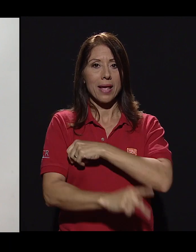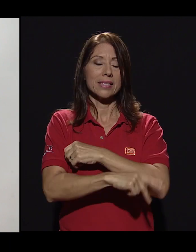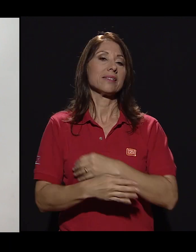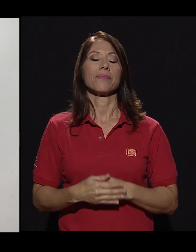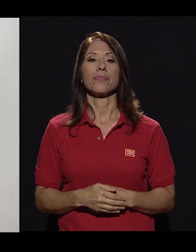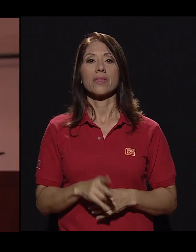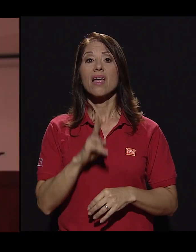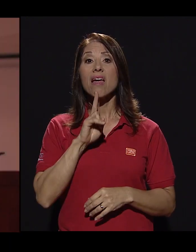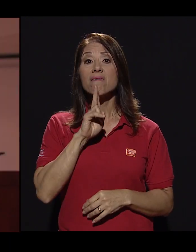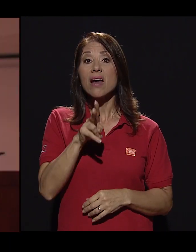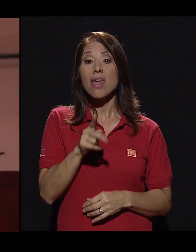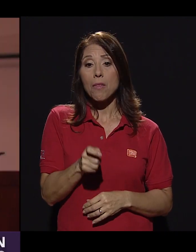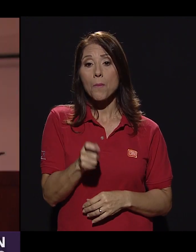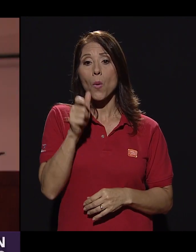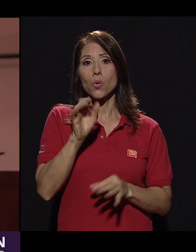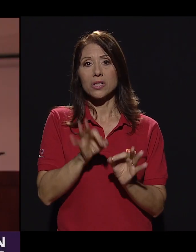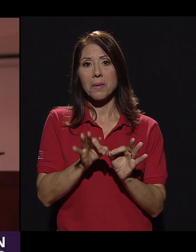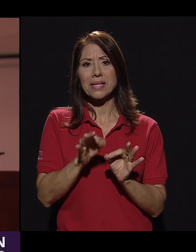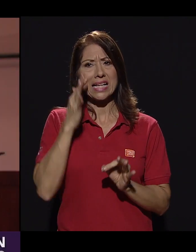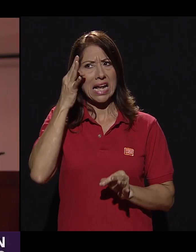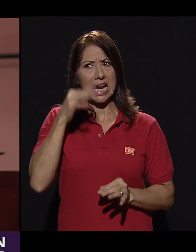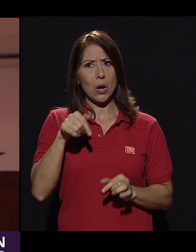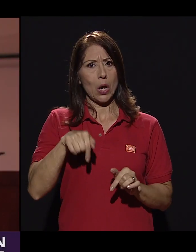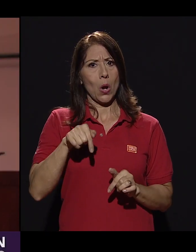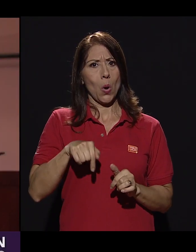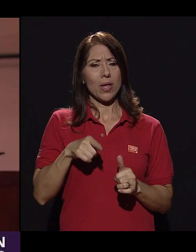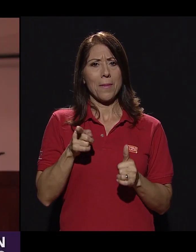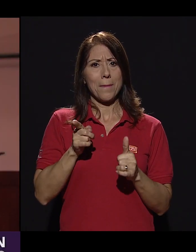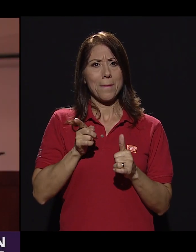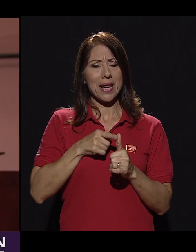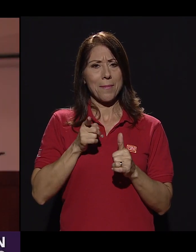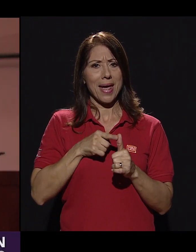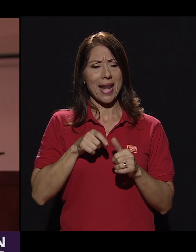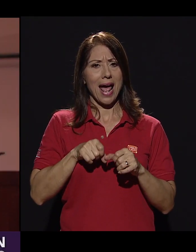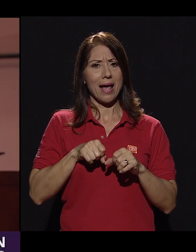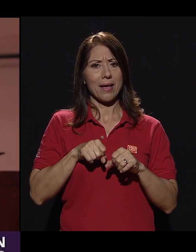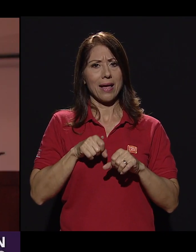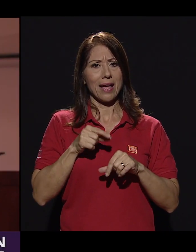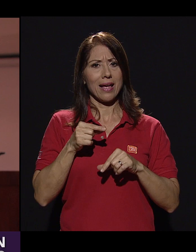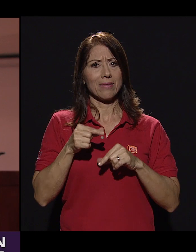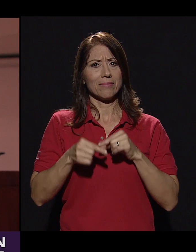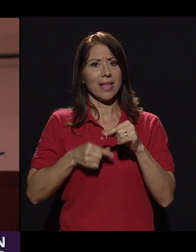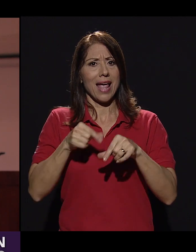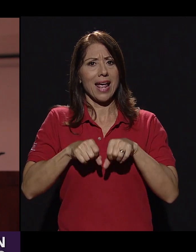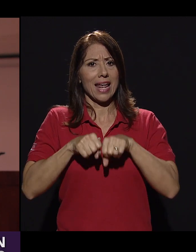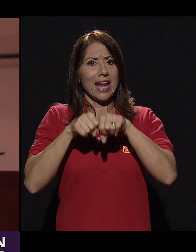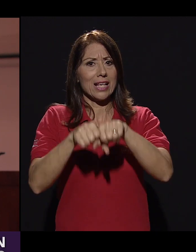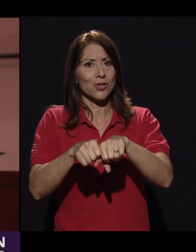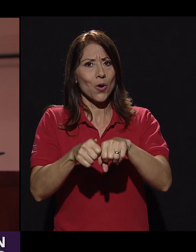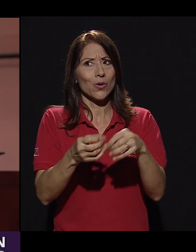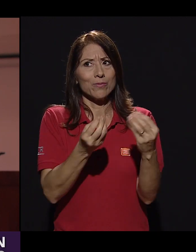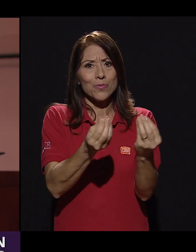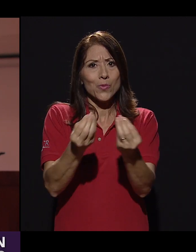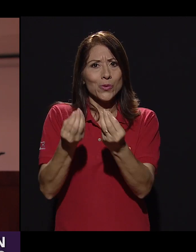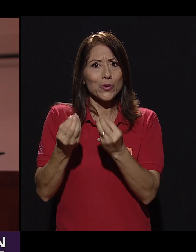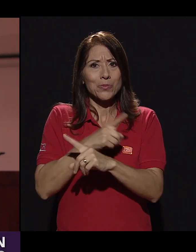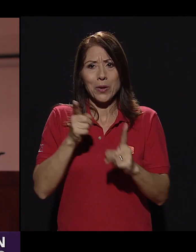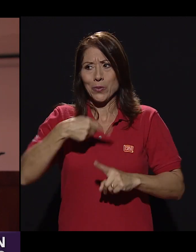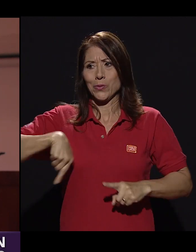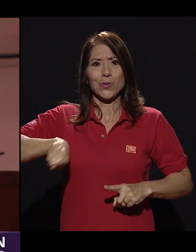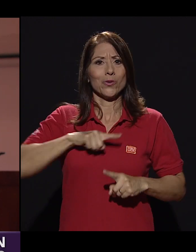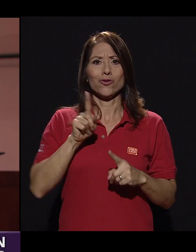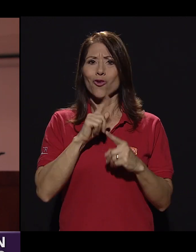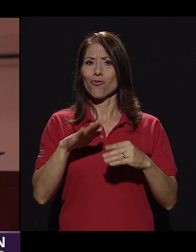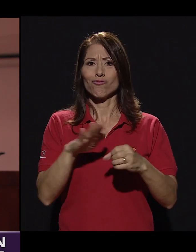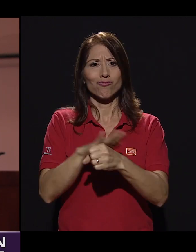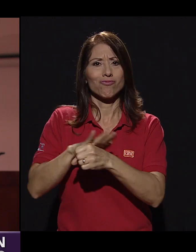país. En realidad sabemos muy pocos. Hoy creo que somos la primera generación donde llegamos tantos y no vamos a abasto